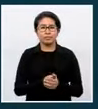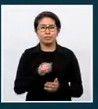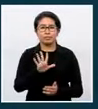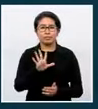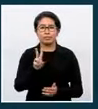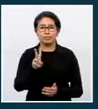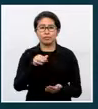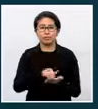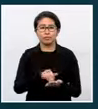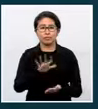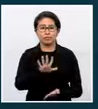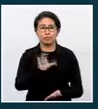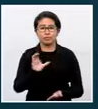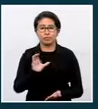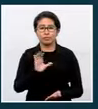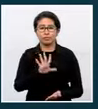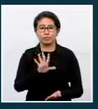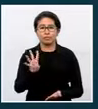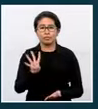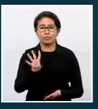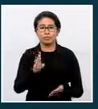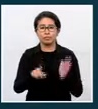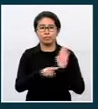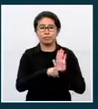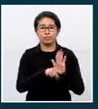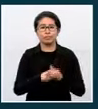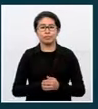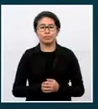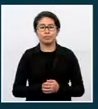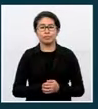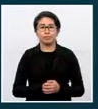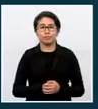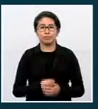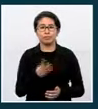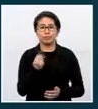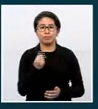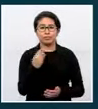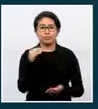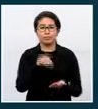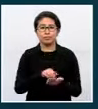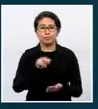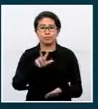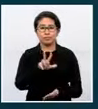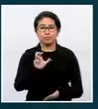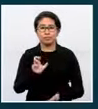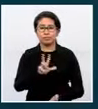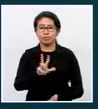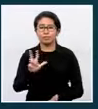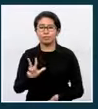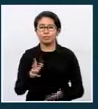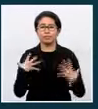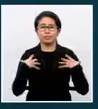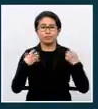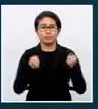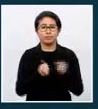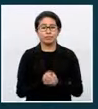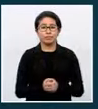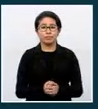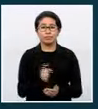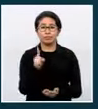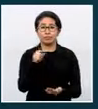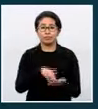.554 descartados. 14.333 recuperados y 1